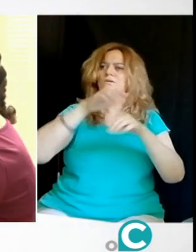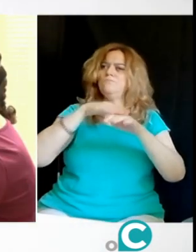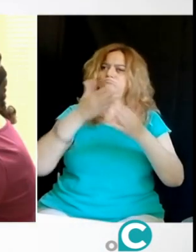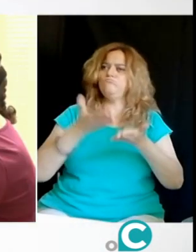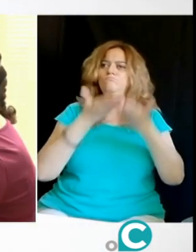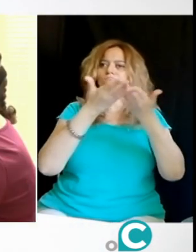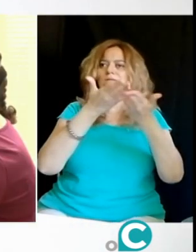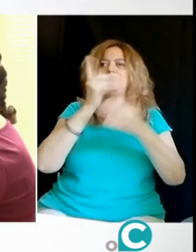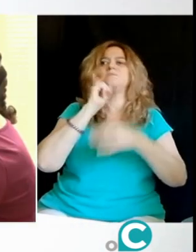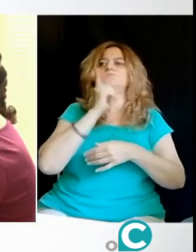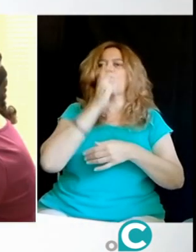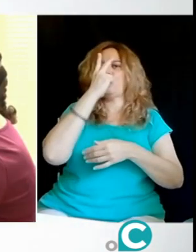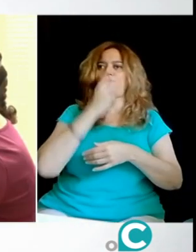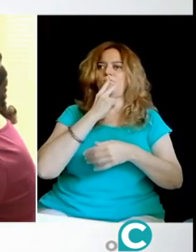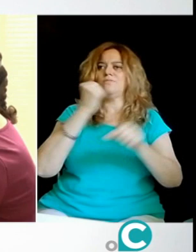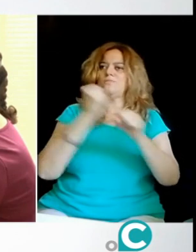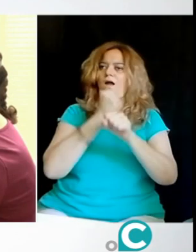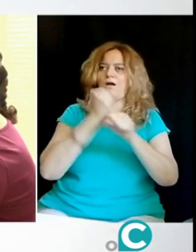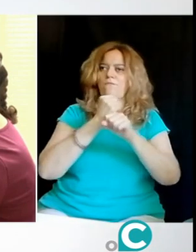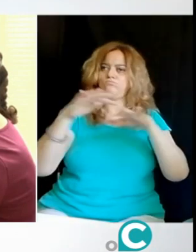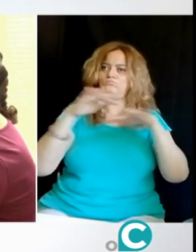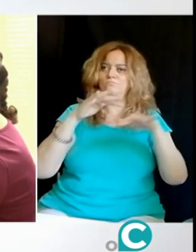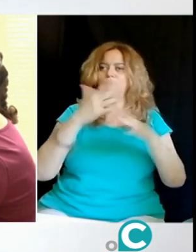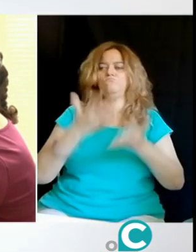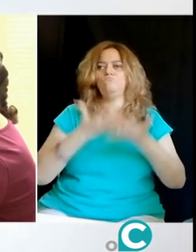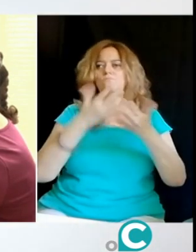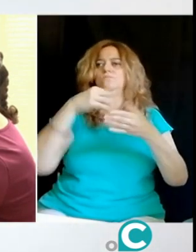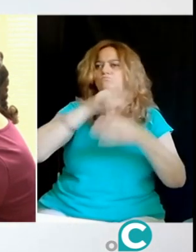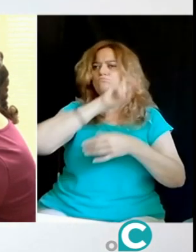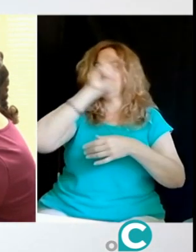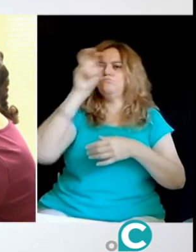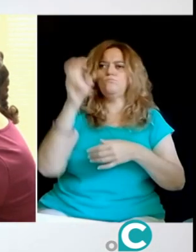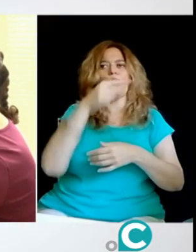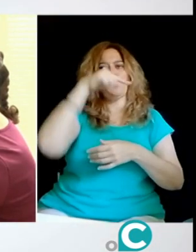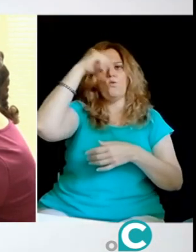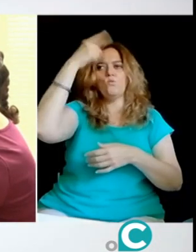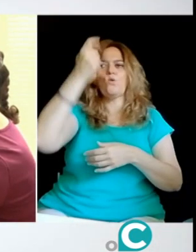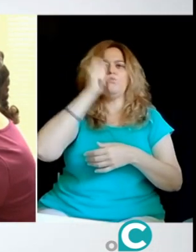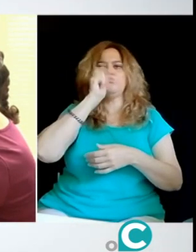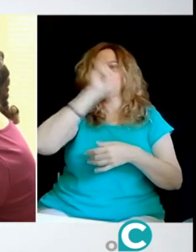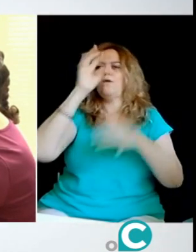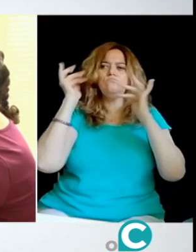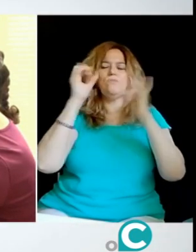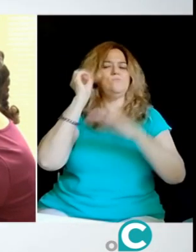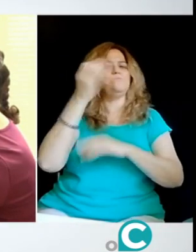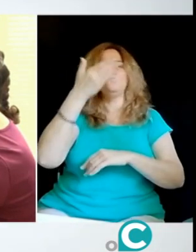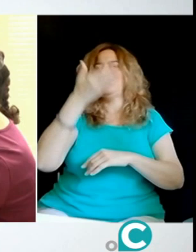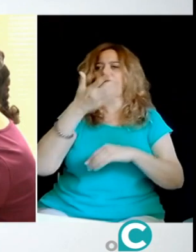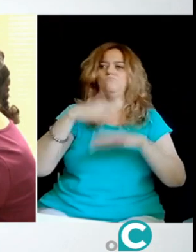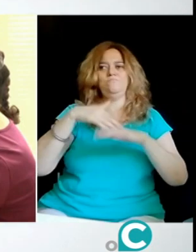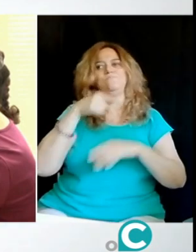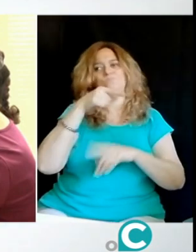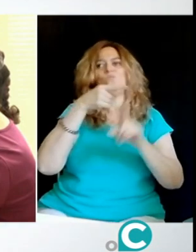COPECC, que es una persona sordociega que trabaja con nosotros. También tenemos, bueno, que dependiendo de los contratos, porque las subvenciones de cada año,